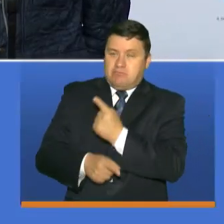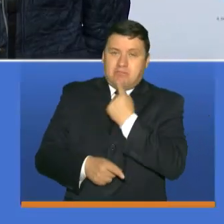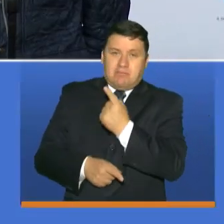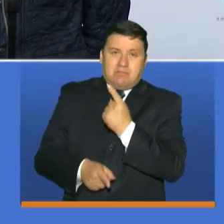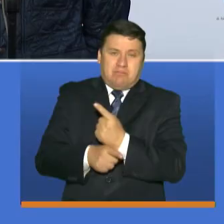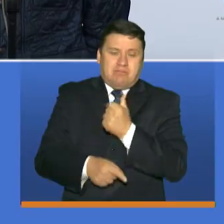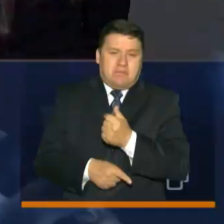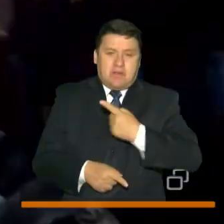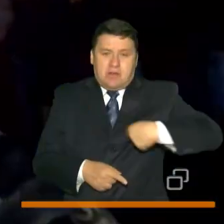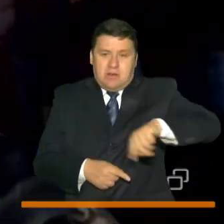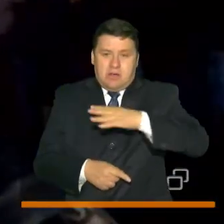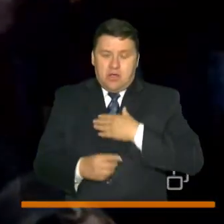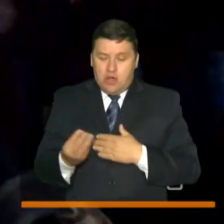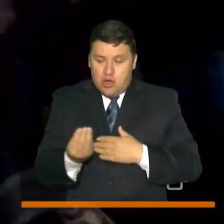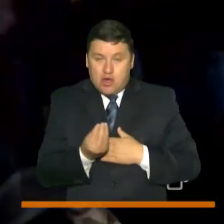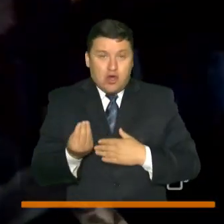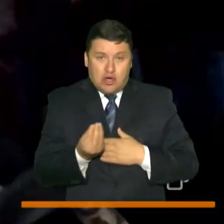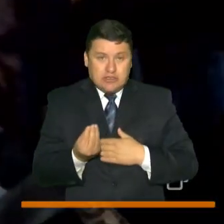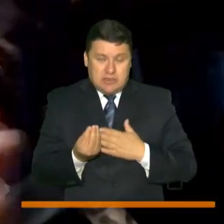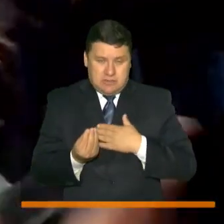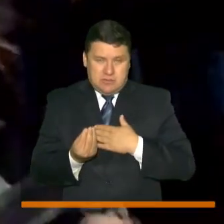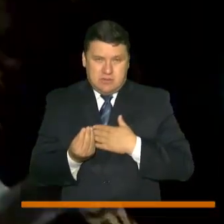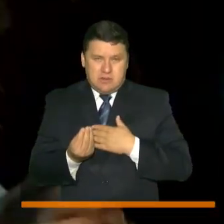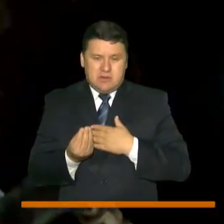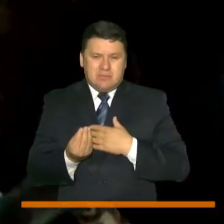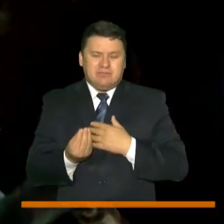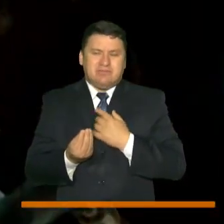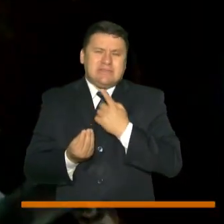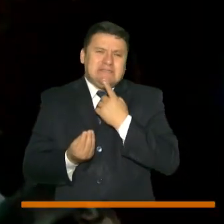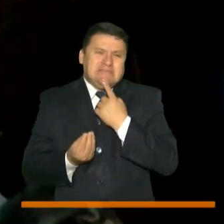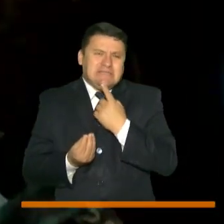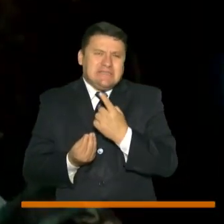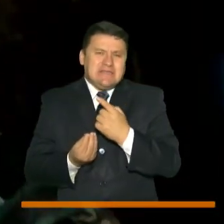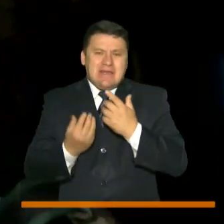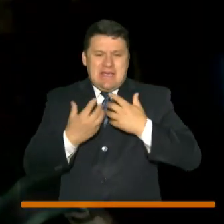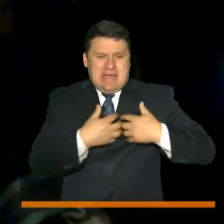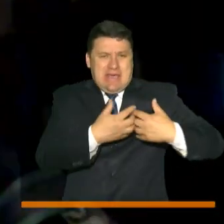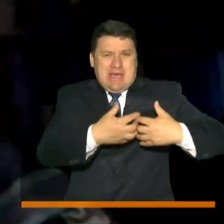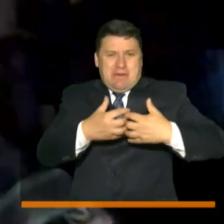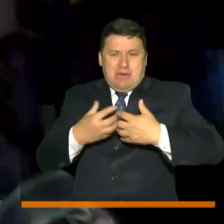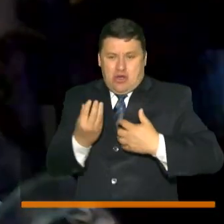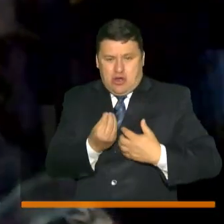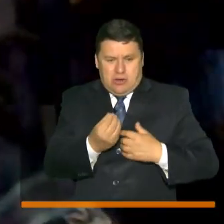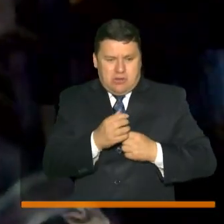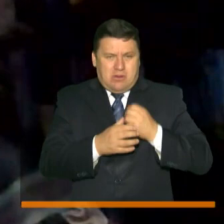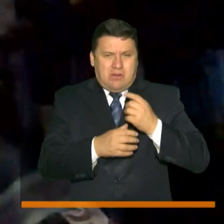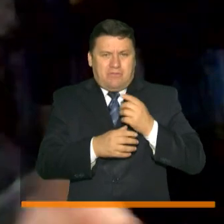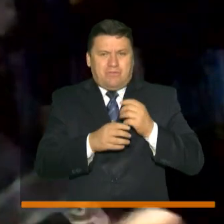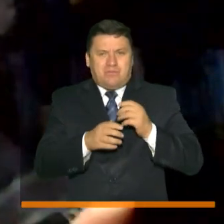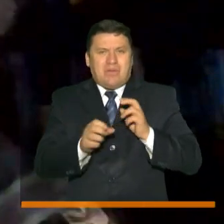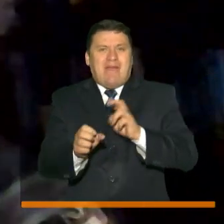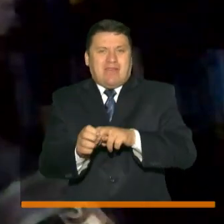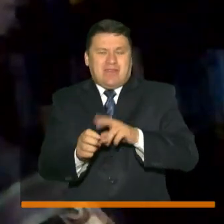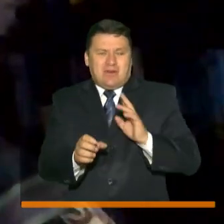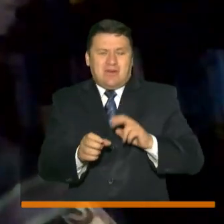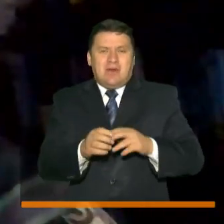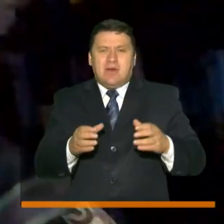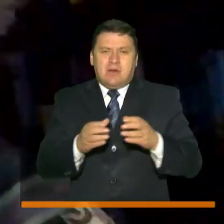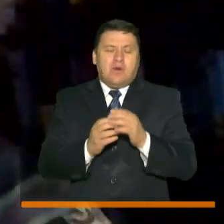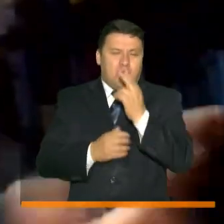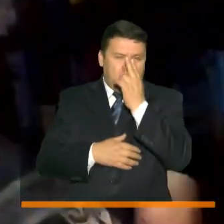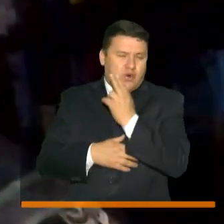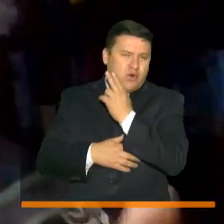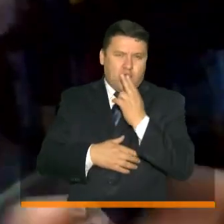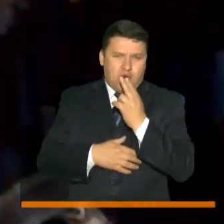nosotros desde el Consejo Gremial tengo que decir que los empresarios han sido infinitamente comprometidos